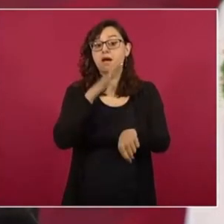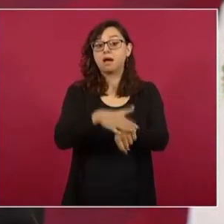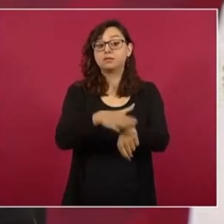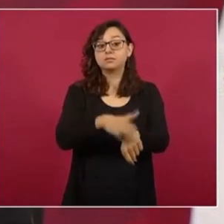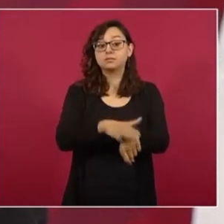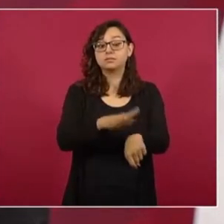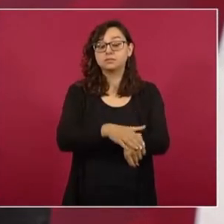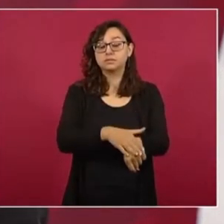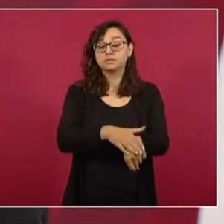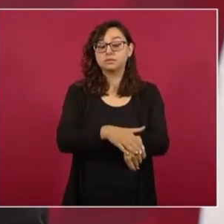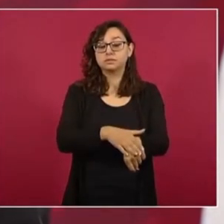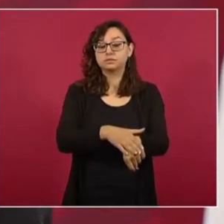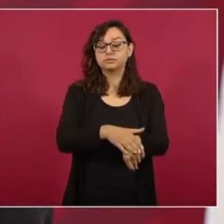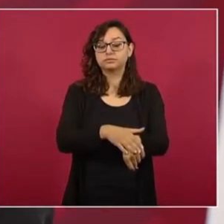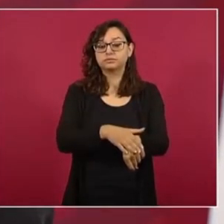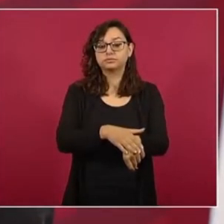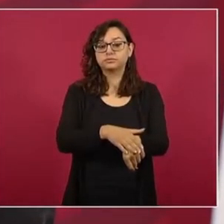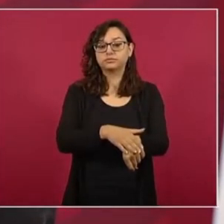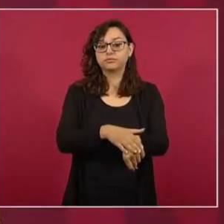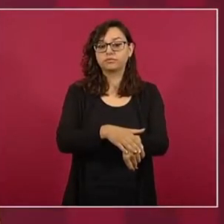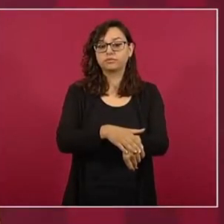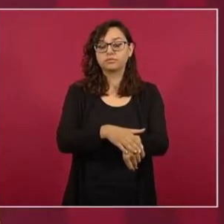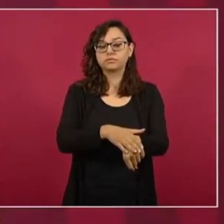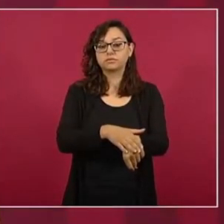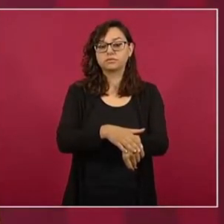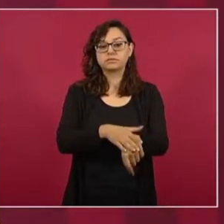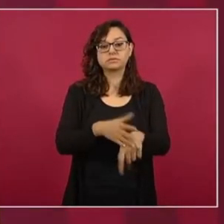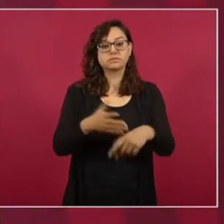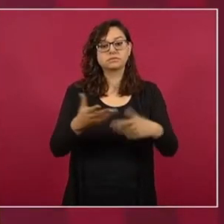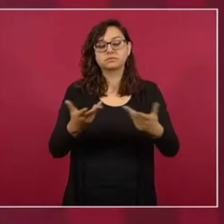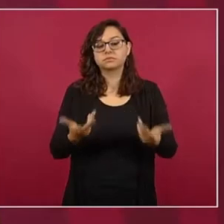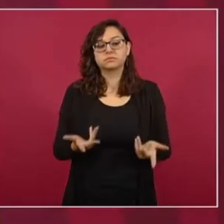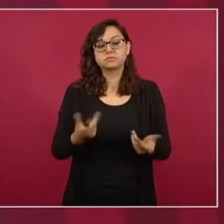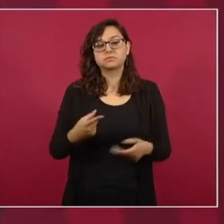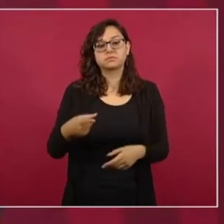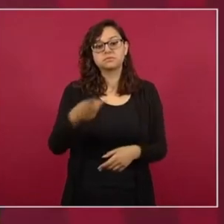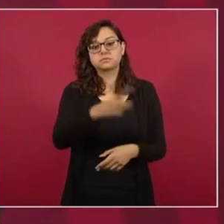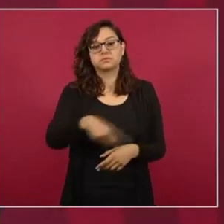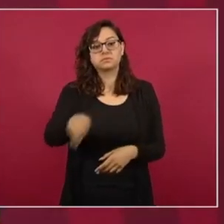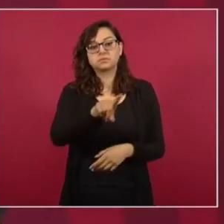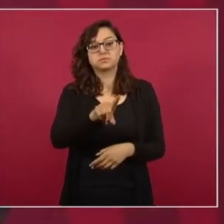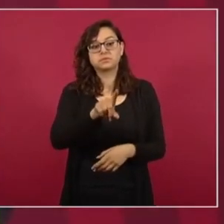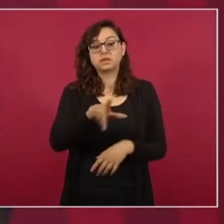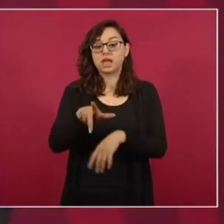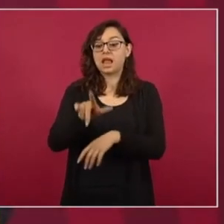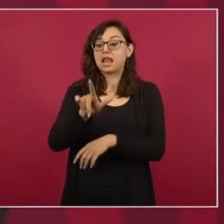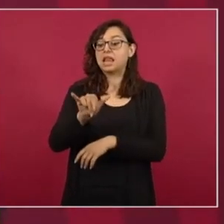de todas maneras no van a poder disponer de litio,